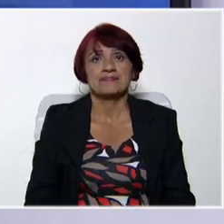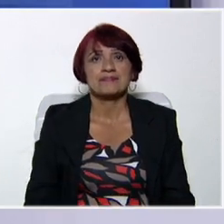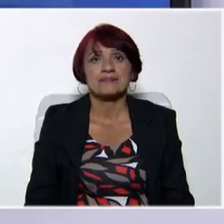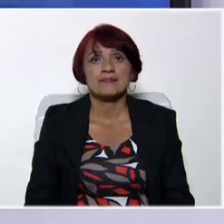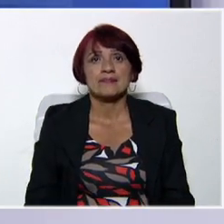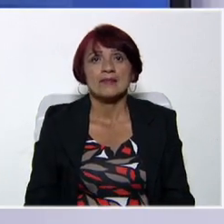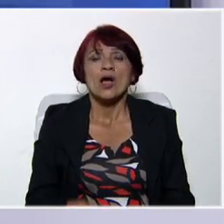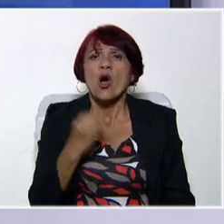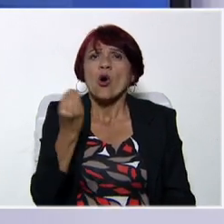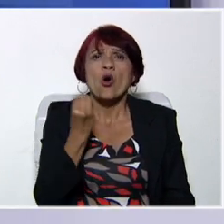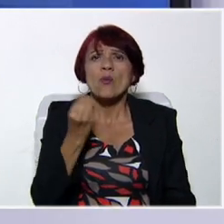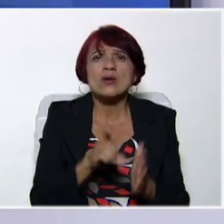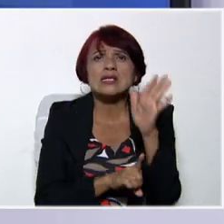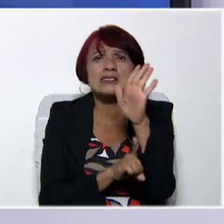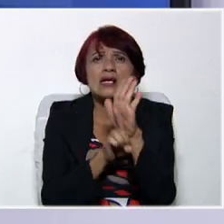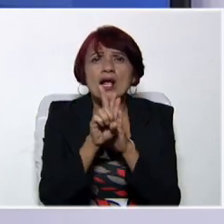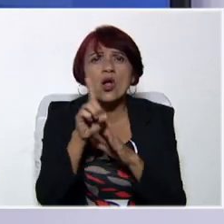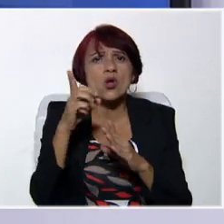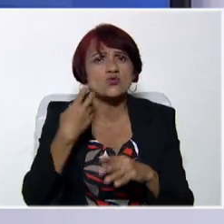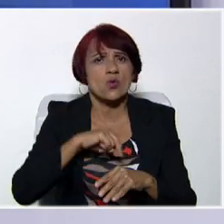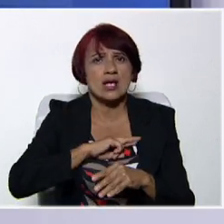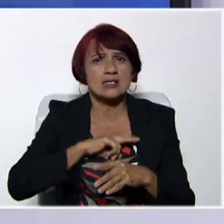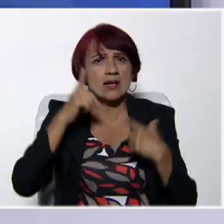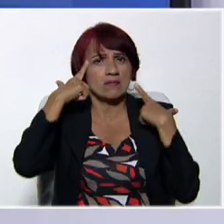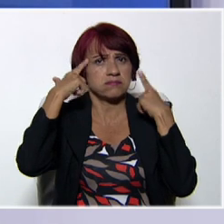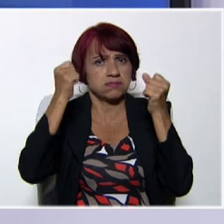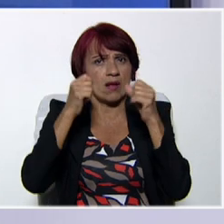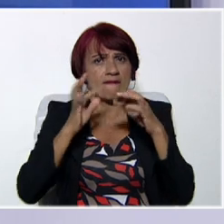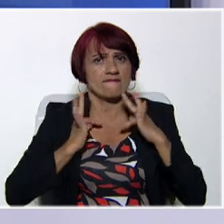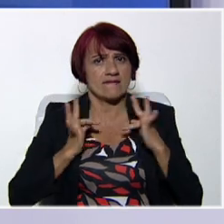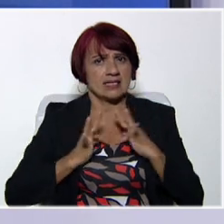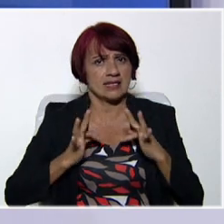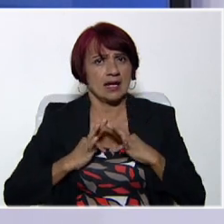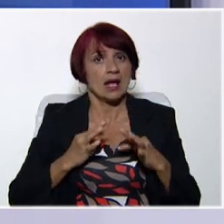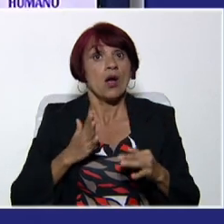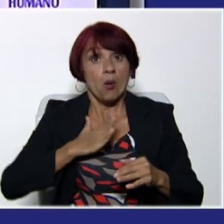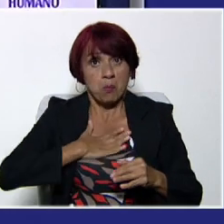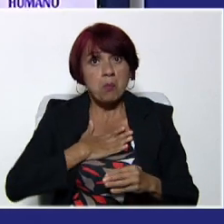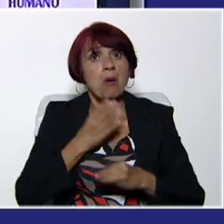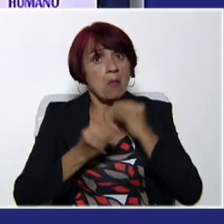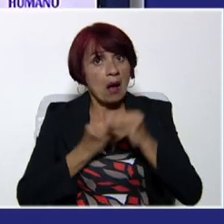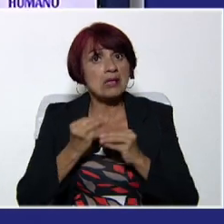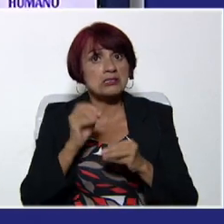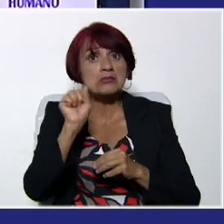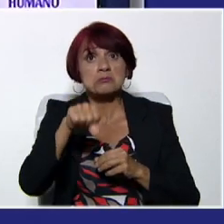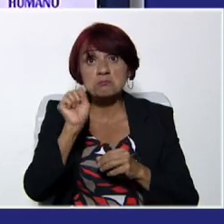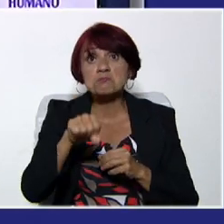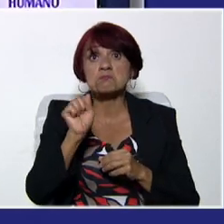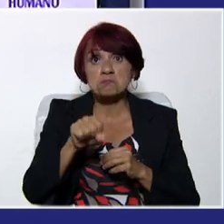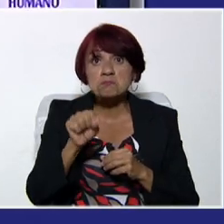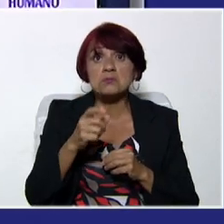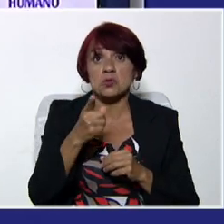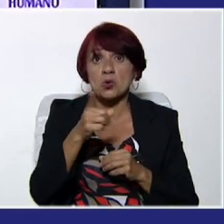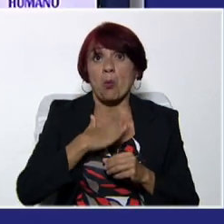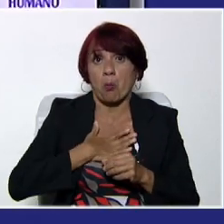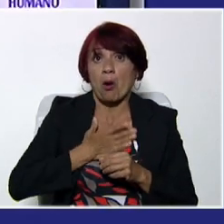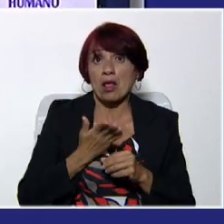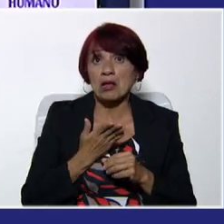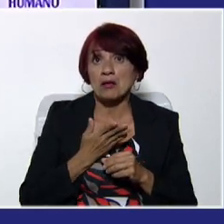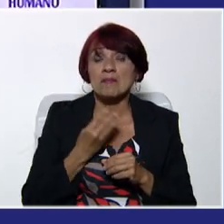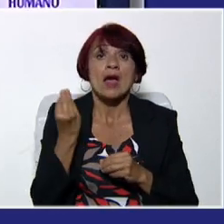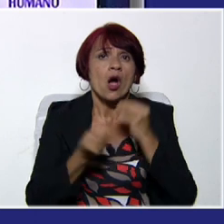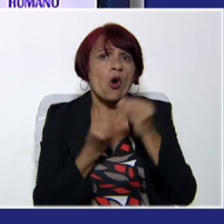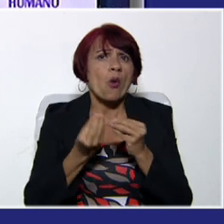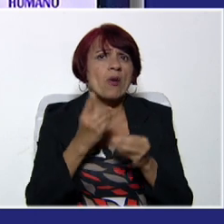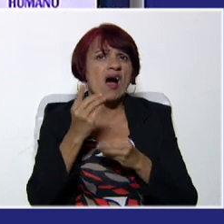¿Cómo vamos a desarrollar nosotros nuestras potencialidades físicas? ¿Podemos hacerlo? Claro que sí. Tú puedes hacerlo. ¿Cómo lo vas